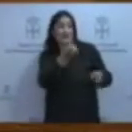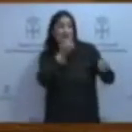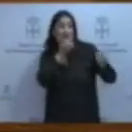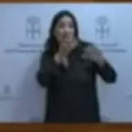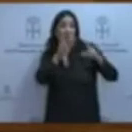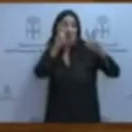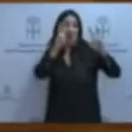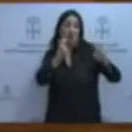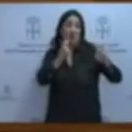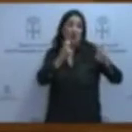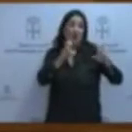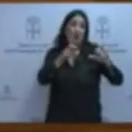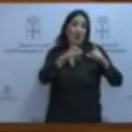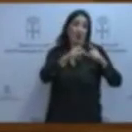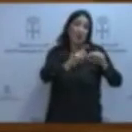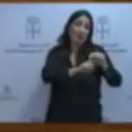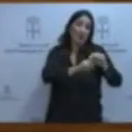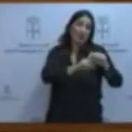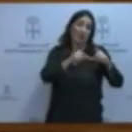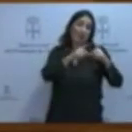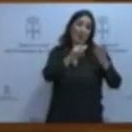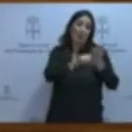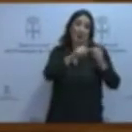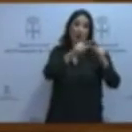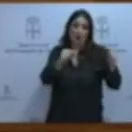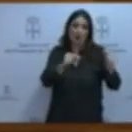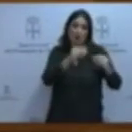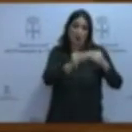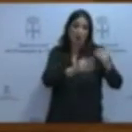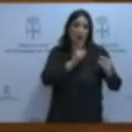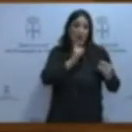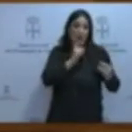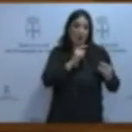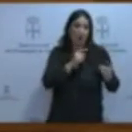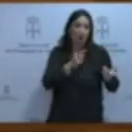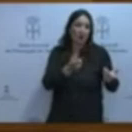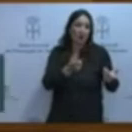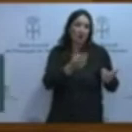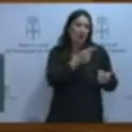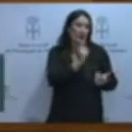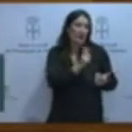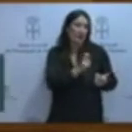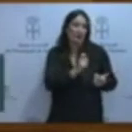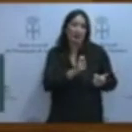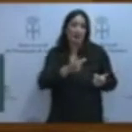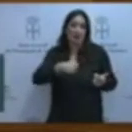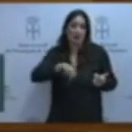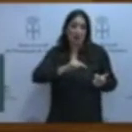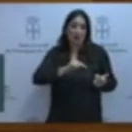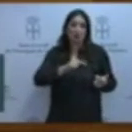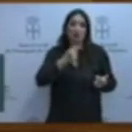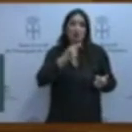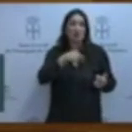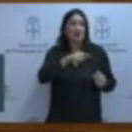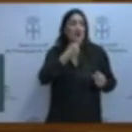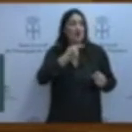asturiano, que ya es una broma recurrente por parte de su grupo parlamentario, queríamos transmitirle que a nosotros no nos molesta que nos digan que somos de pueblo.